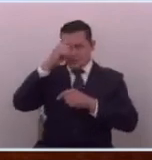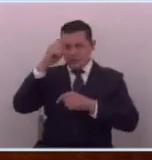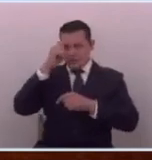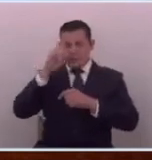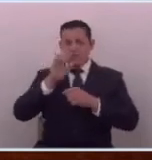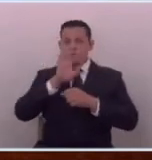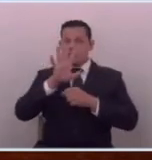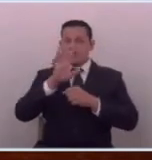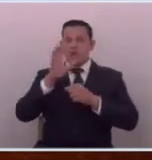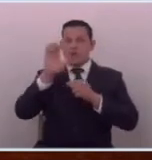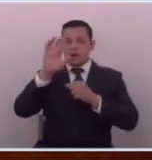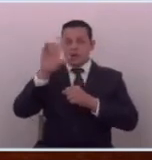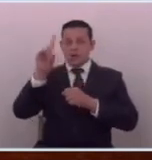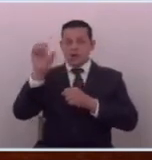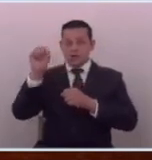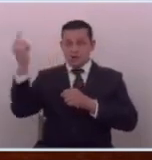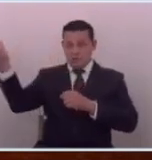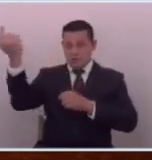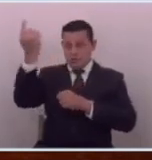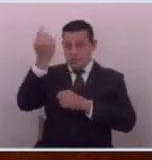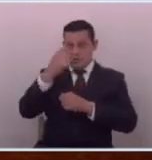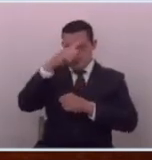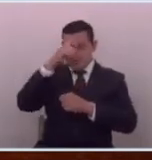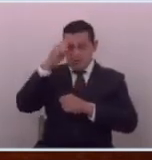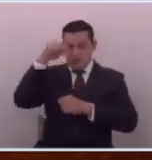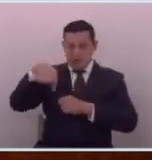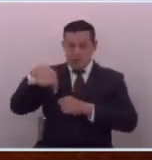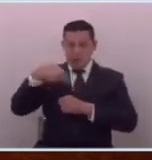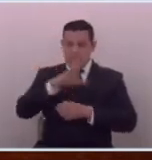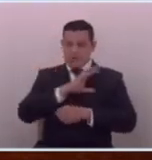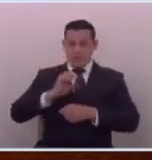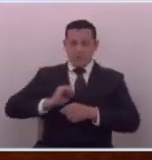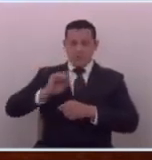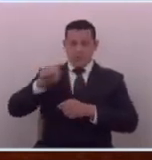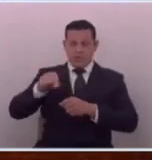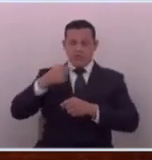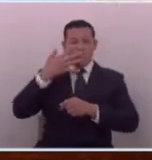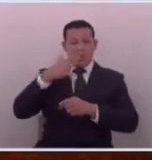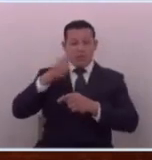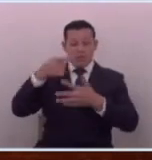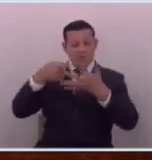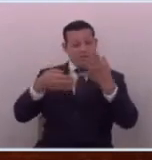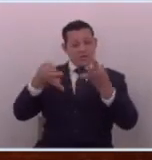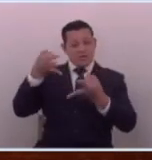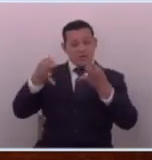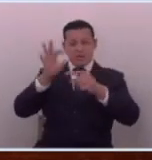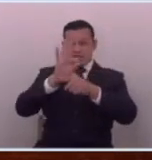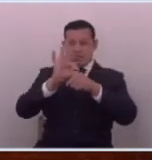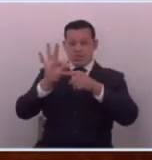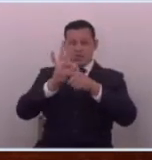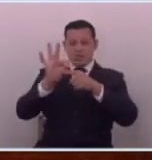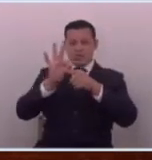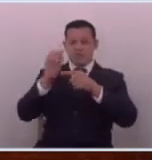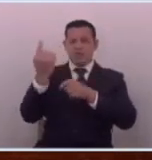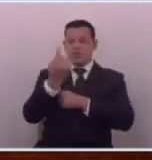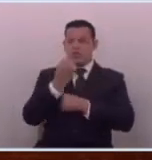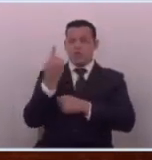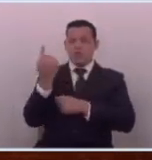Carlos cuando vino a trabajar aquí pareciera que aquí las leyes y la justicia funciona solamente